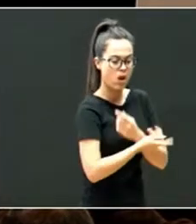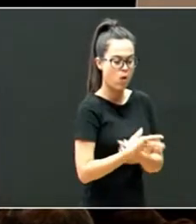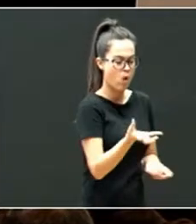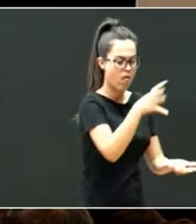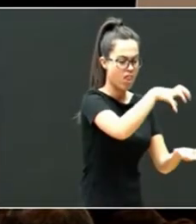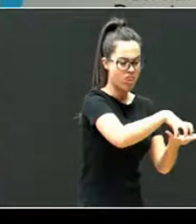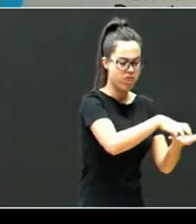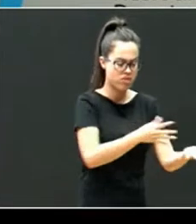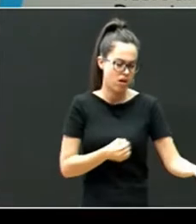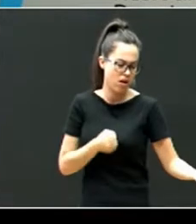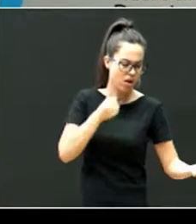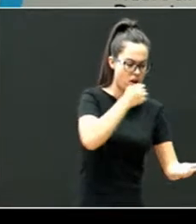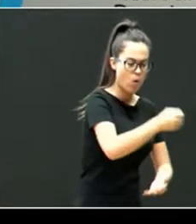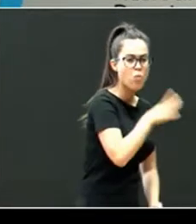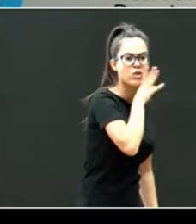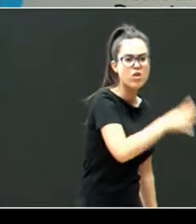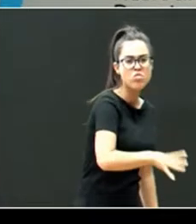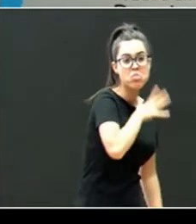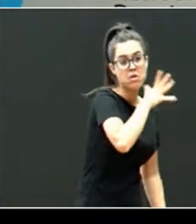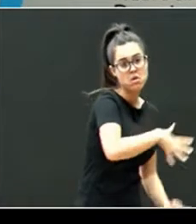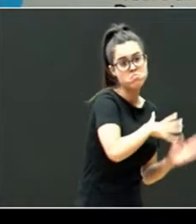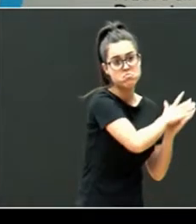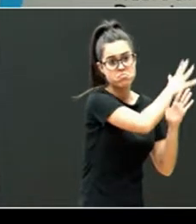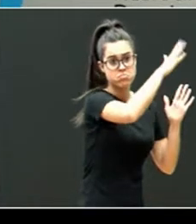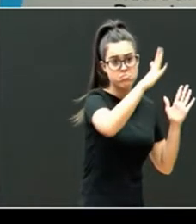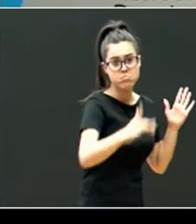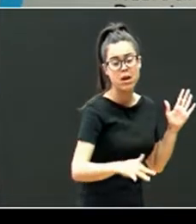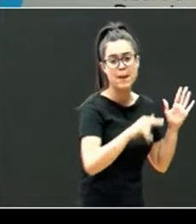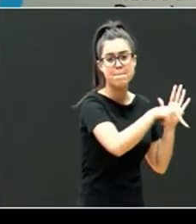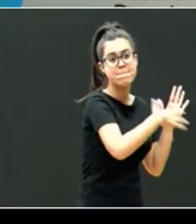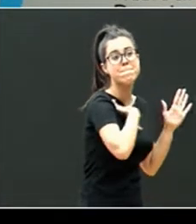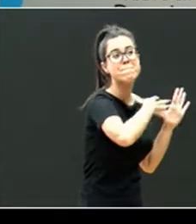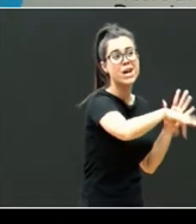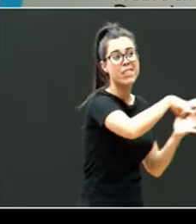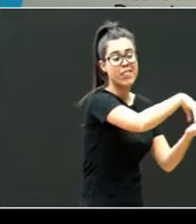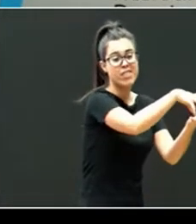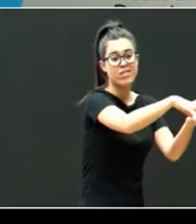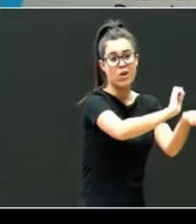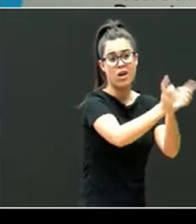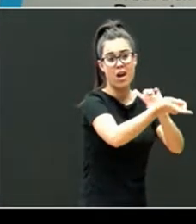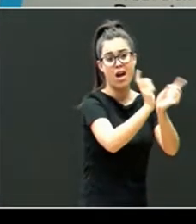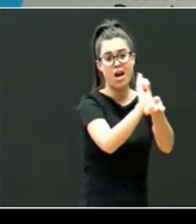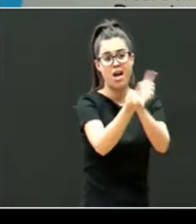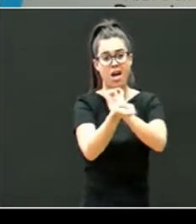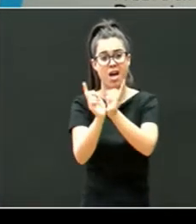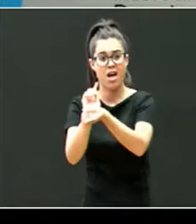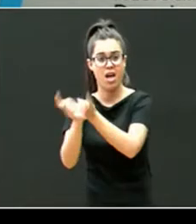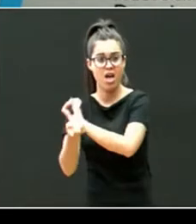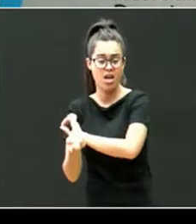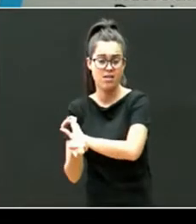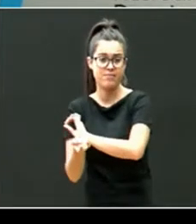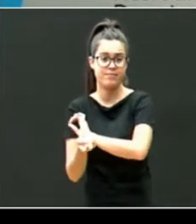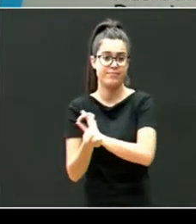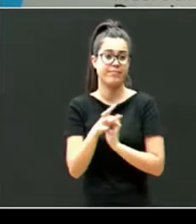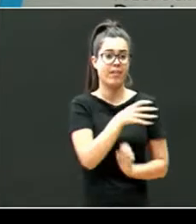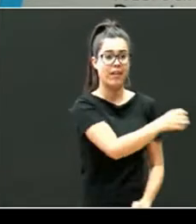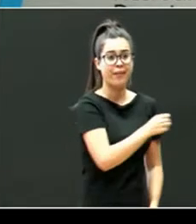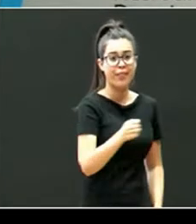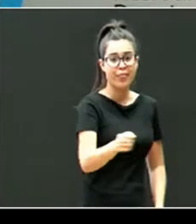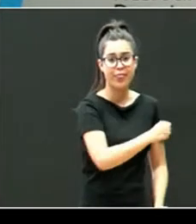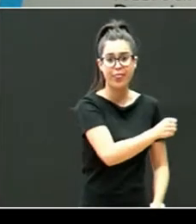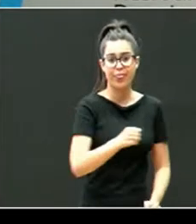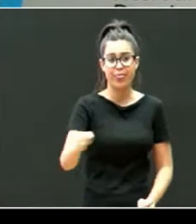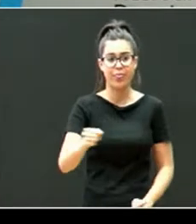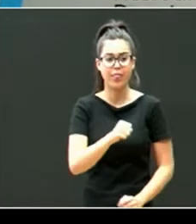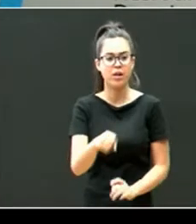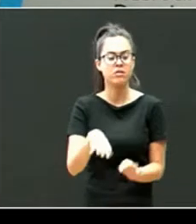posiblemente con cambios entre centros de acogida con lo cual hai enormes